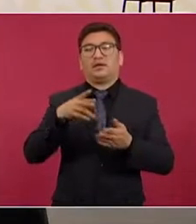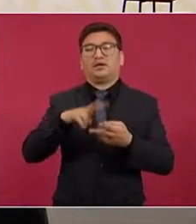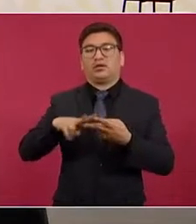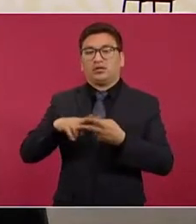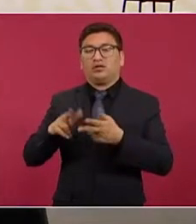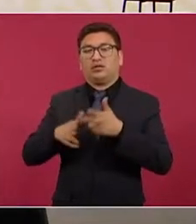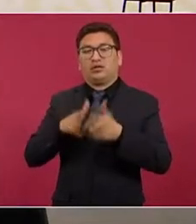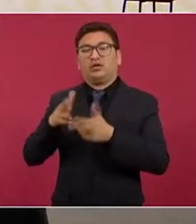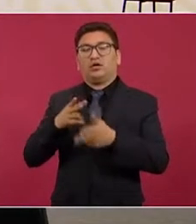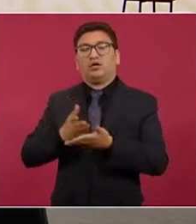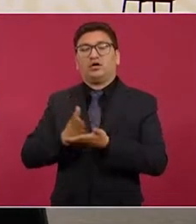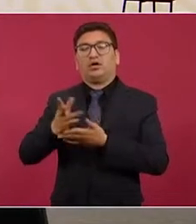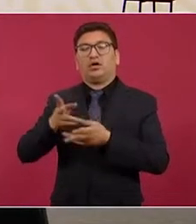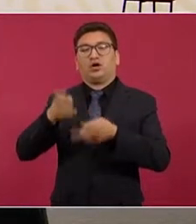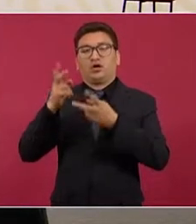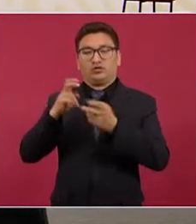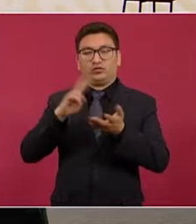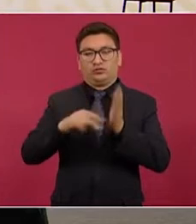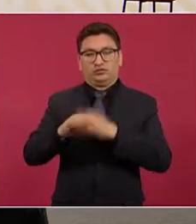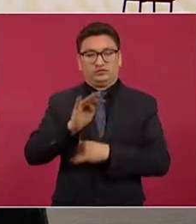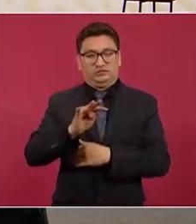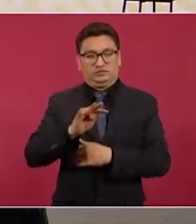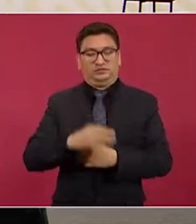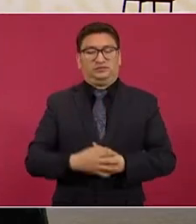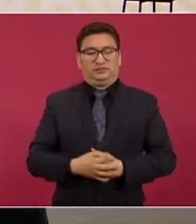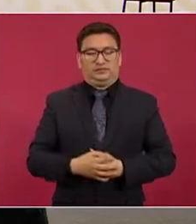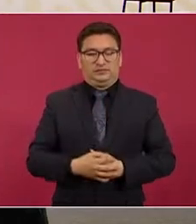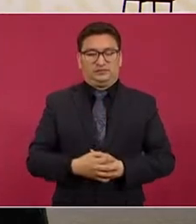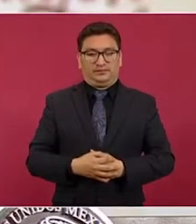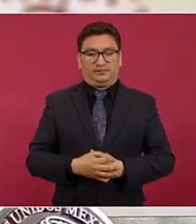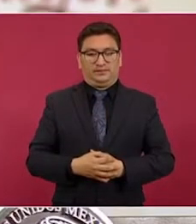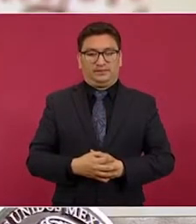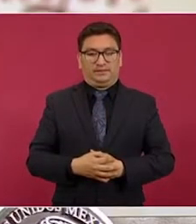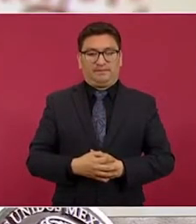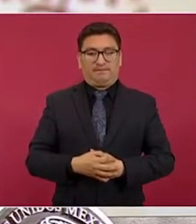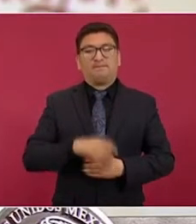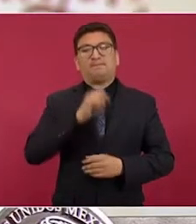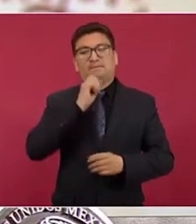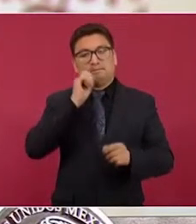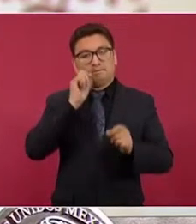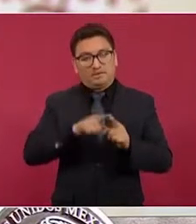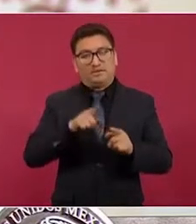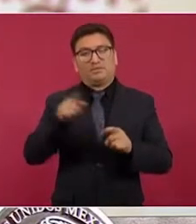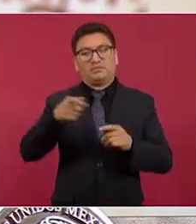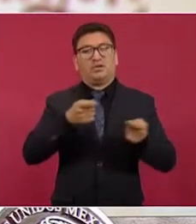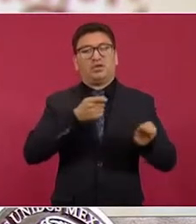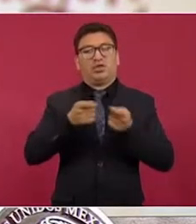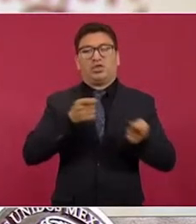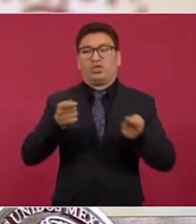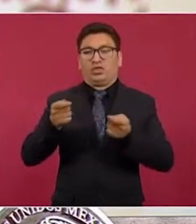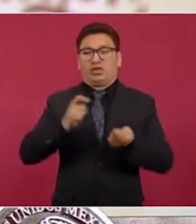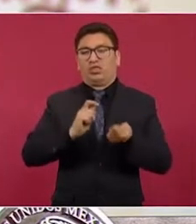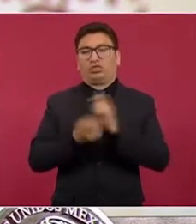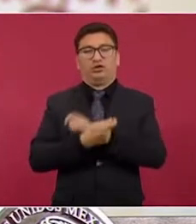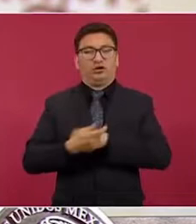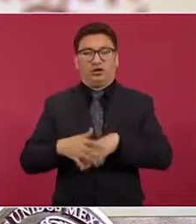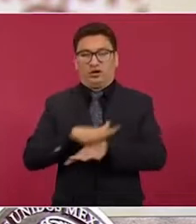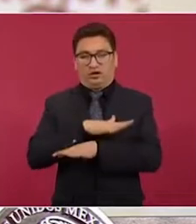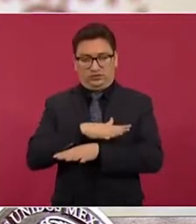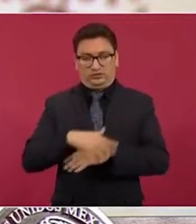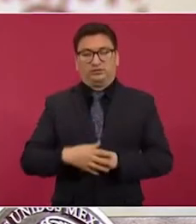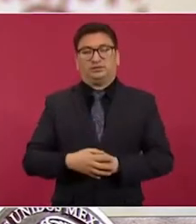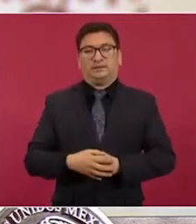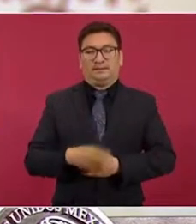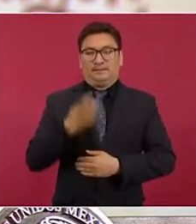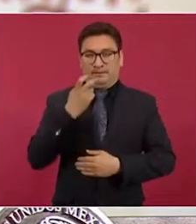el sistema ferroviario en 2019, la cual también manipuló. La industria